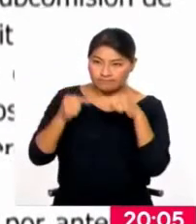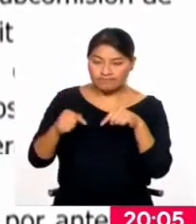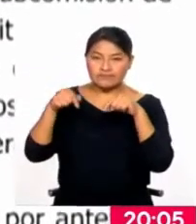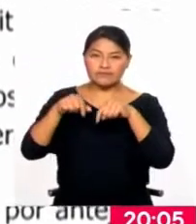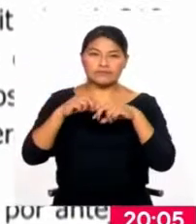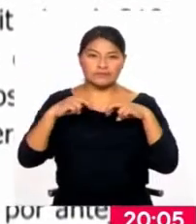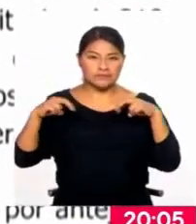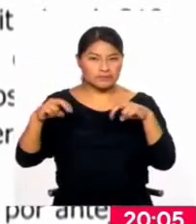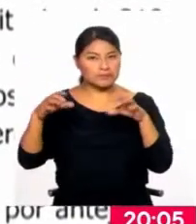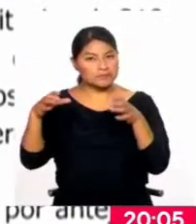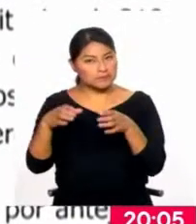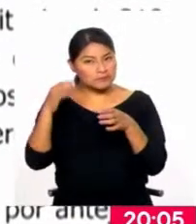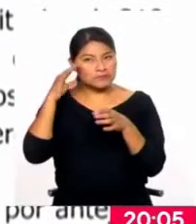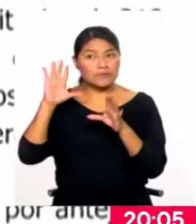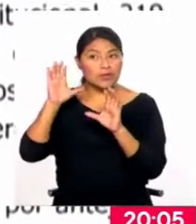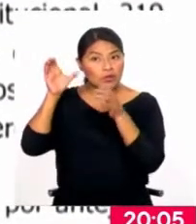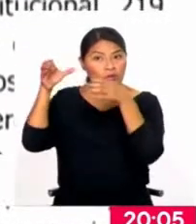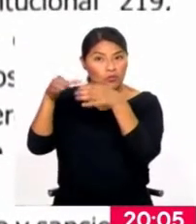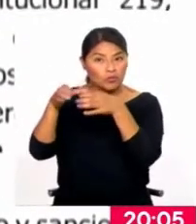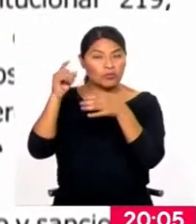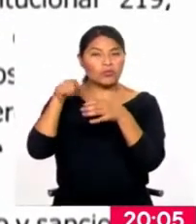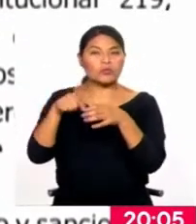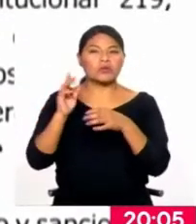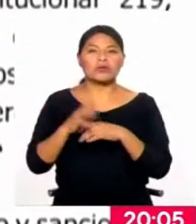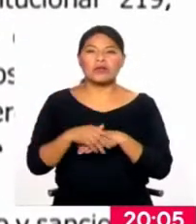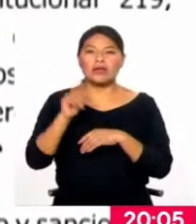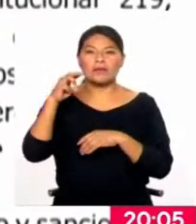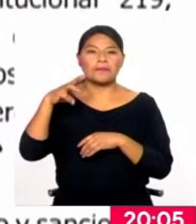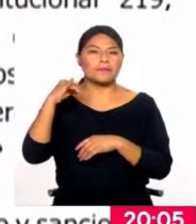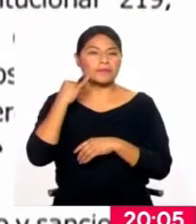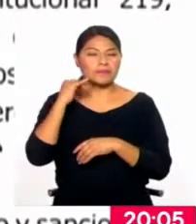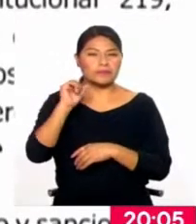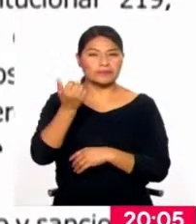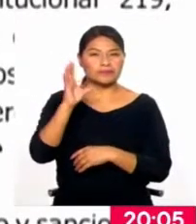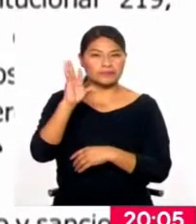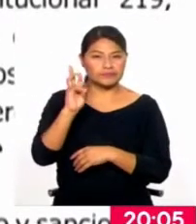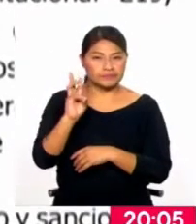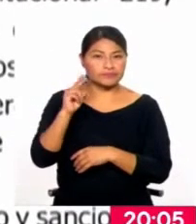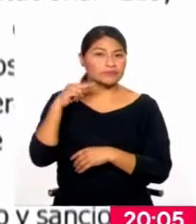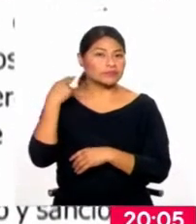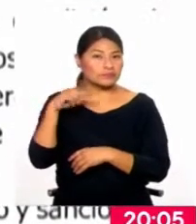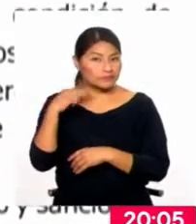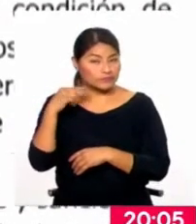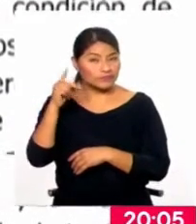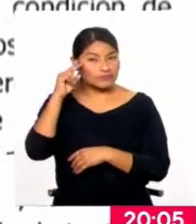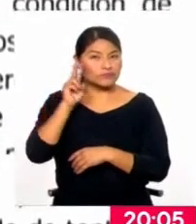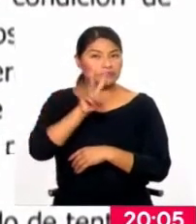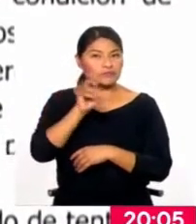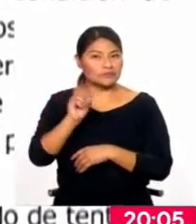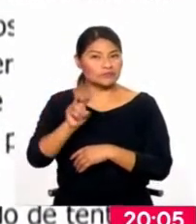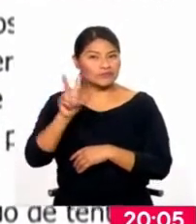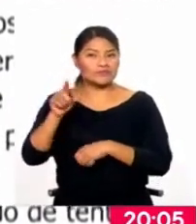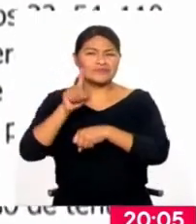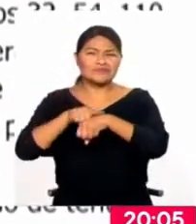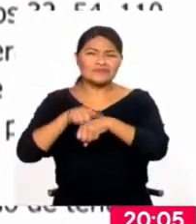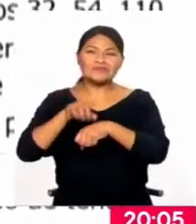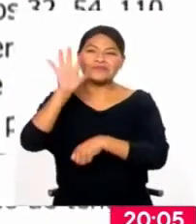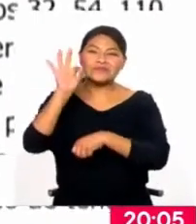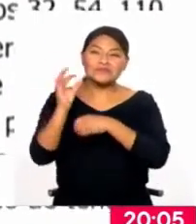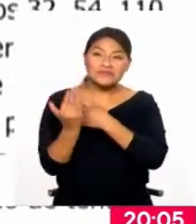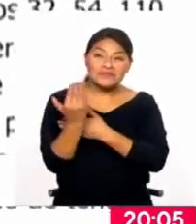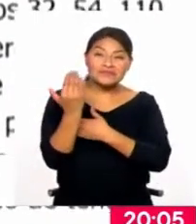la Comisión Permanente del Congreso que celebrará el miércoles 16 de noviembre del 2022 a las 9 de la mañana